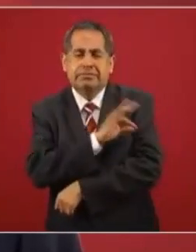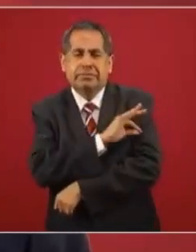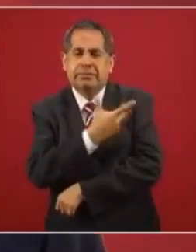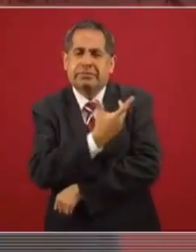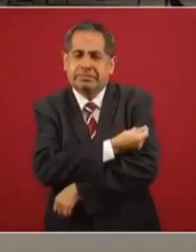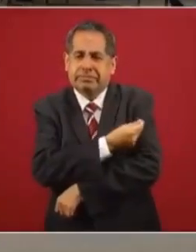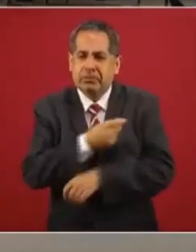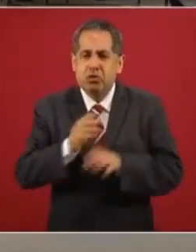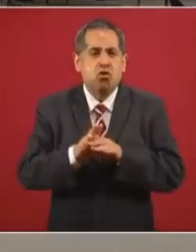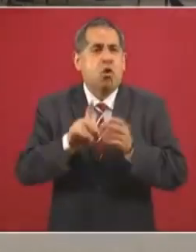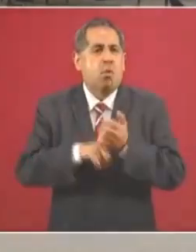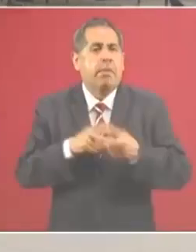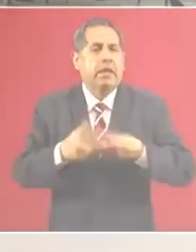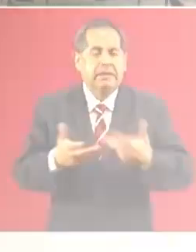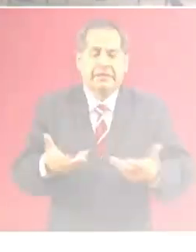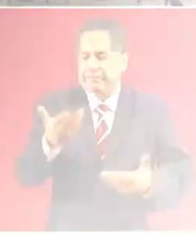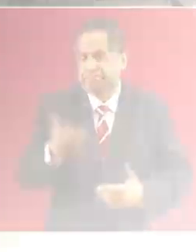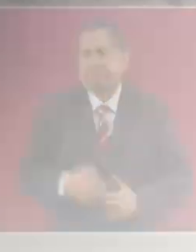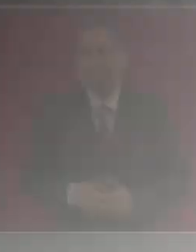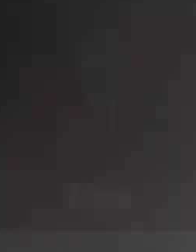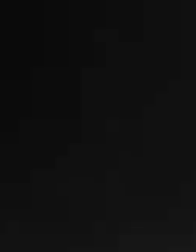Muchísimas gracias. Gracias.